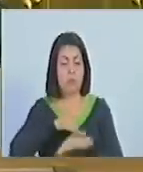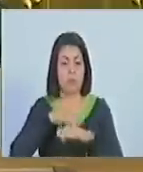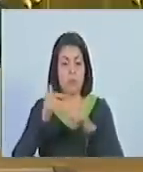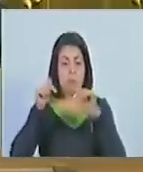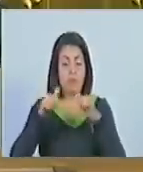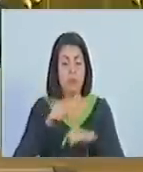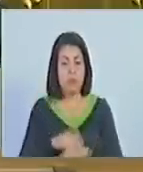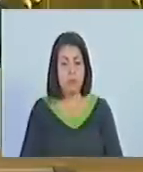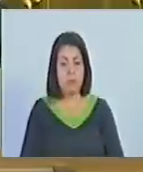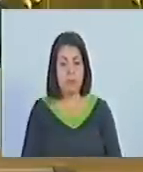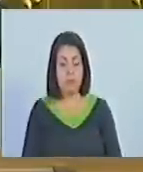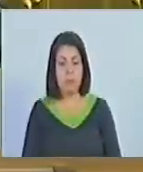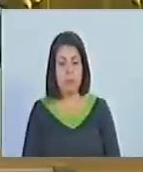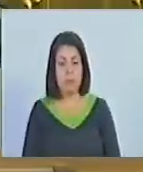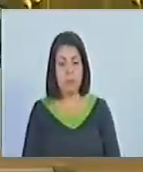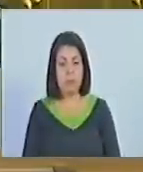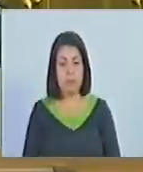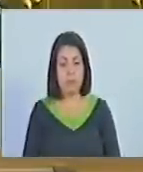estos.